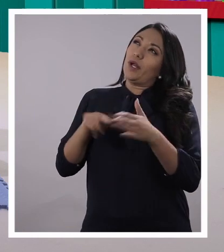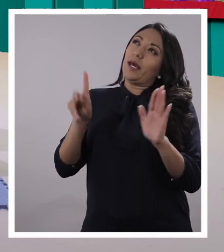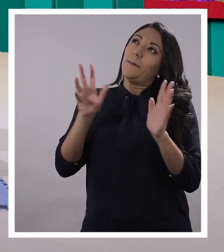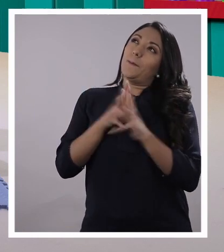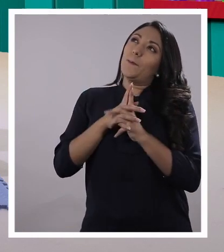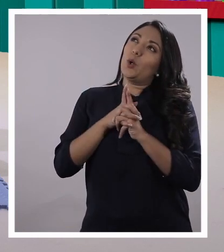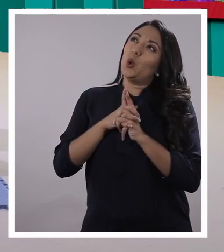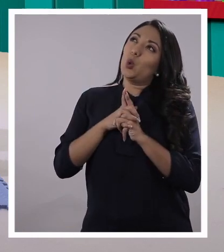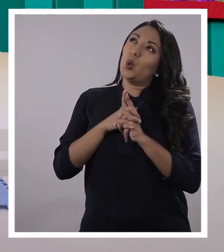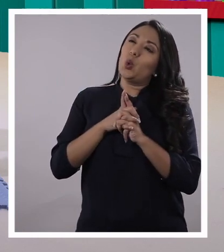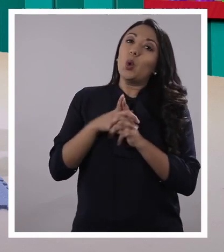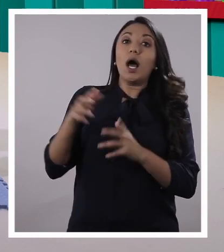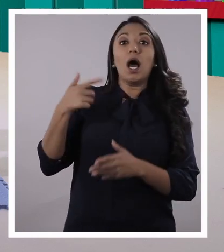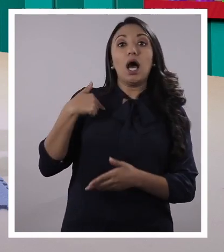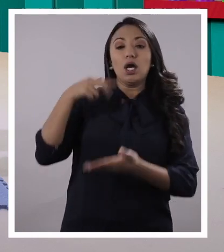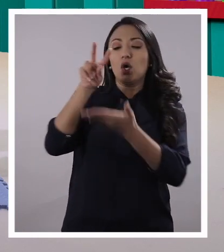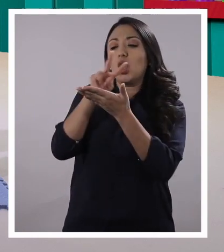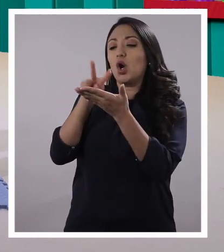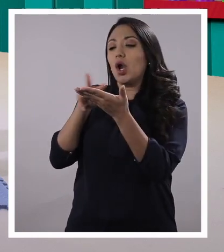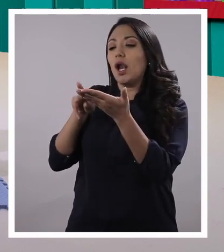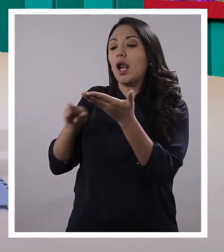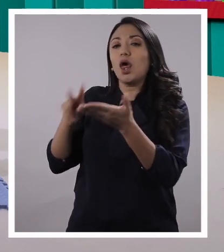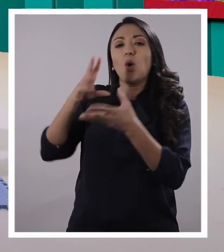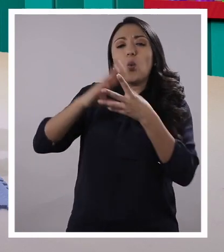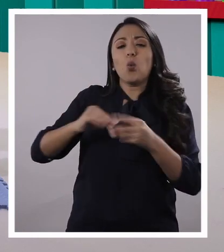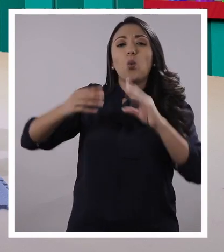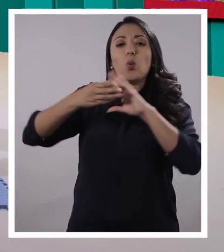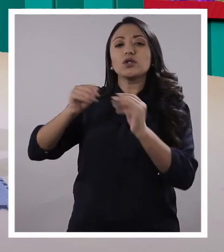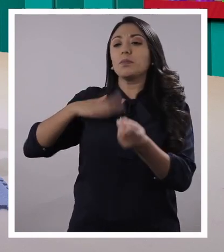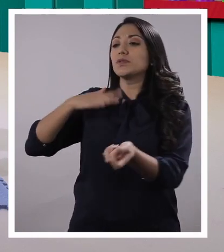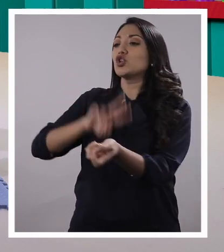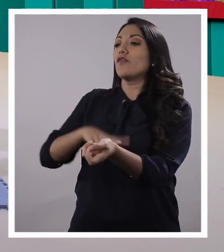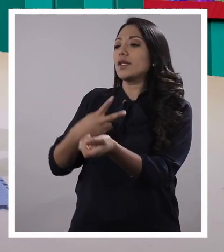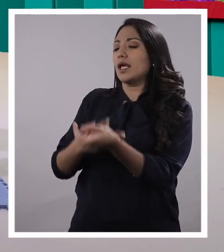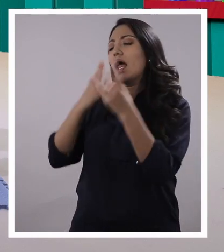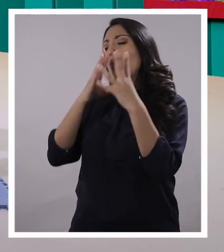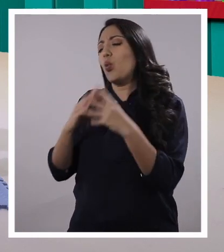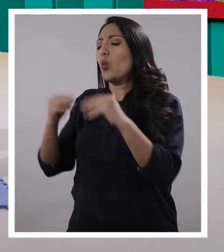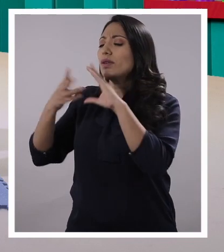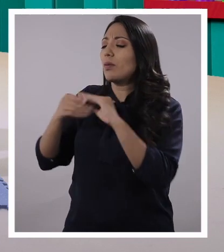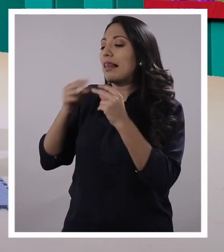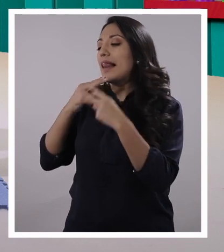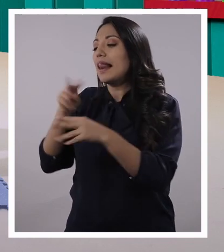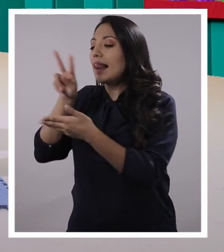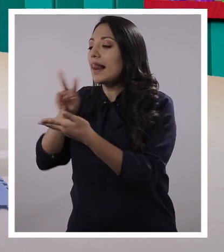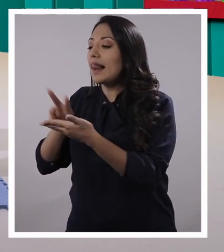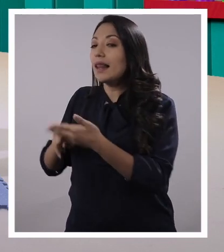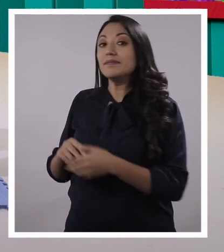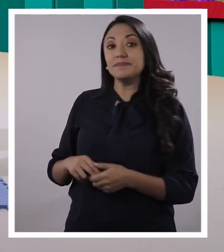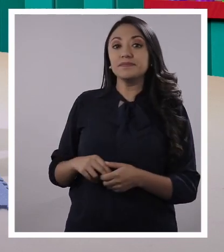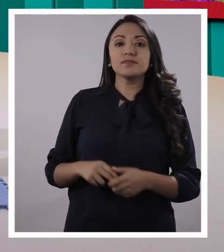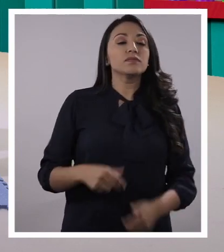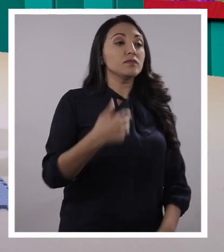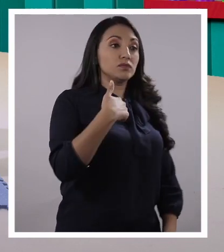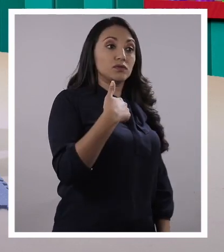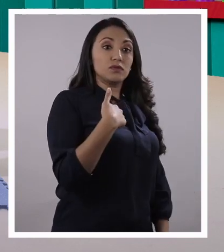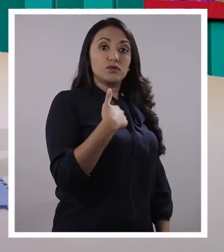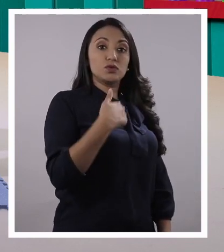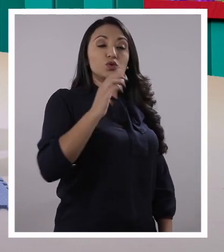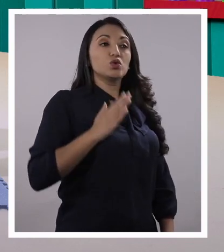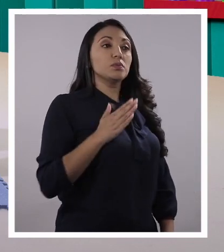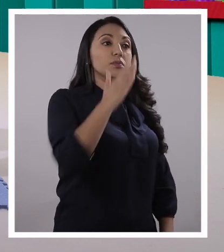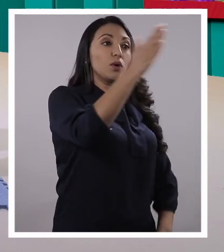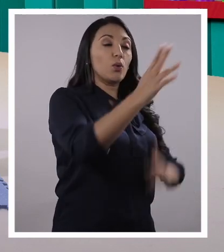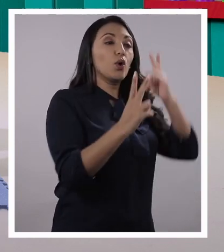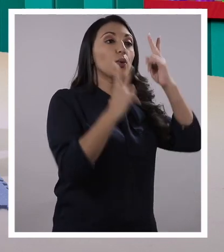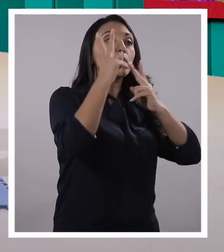yo disfruto cuando le leo cuentos a mi sobrina. Ah, qué hermoso. Yo disfruto mucho cuando voy de visita